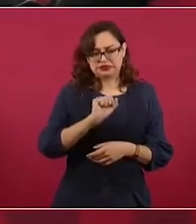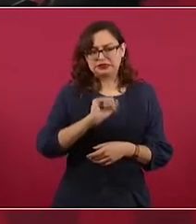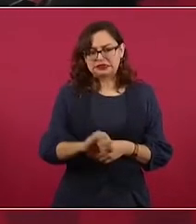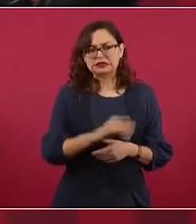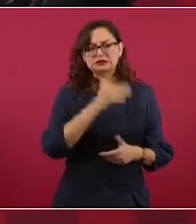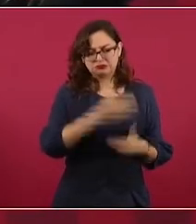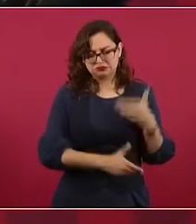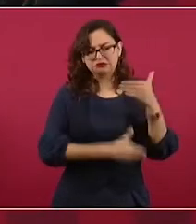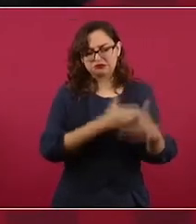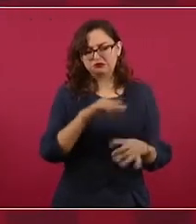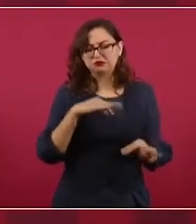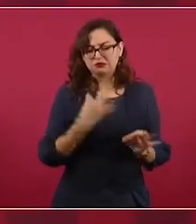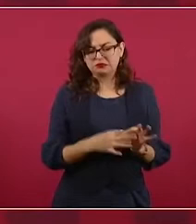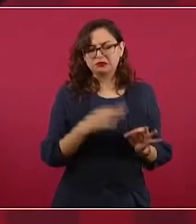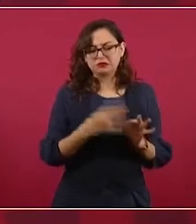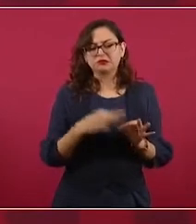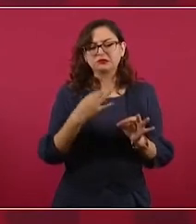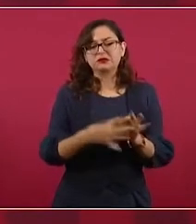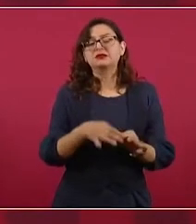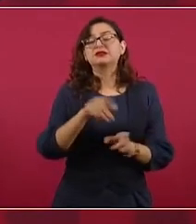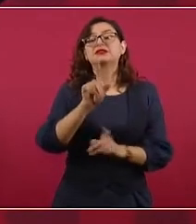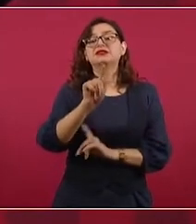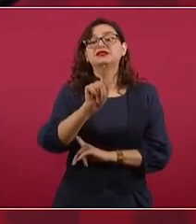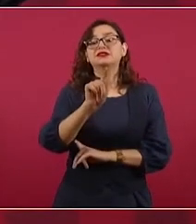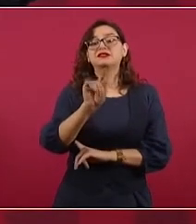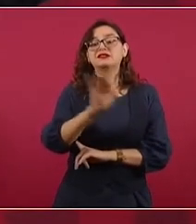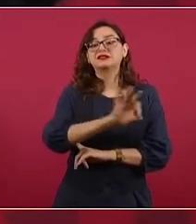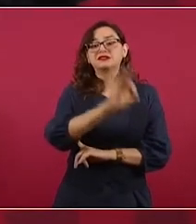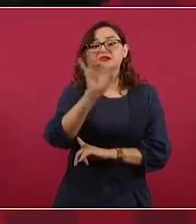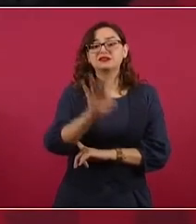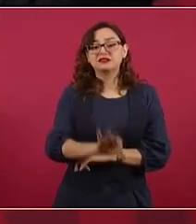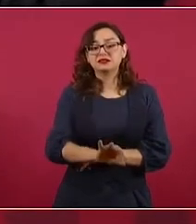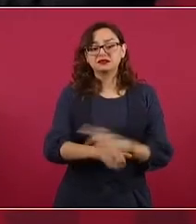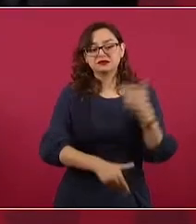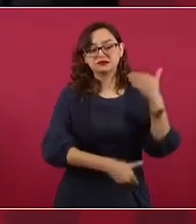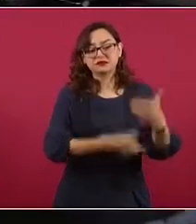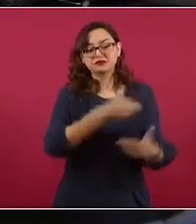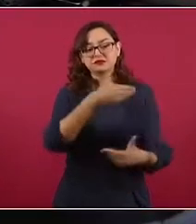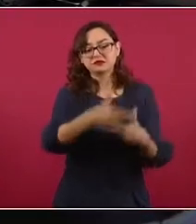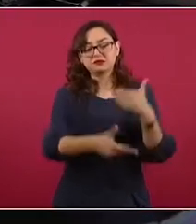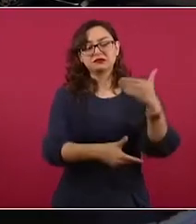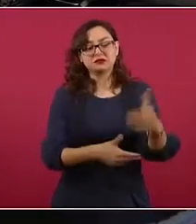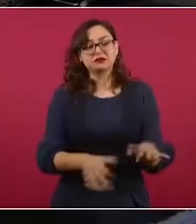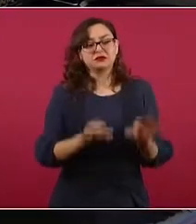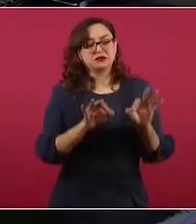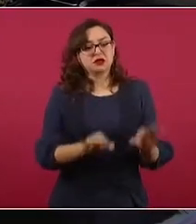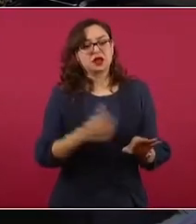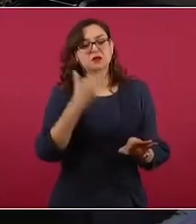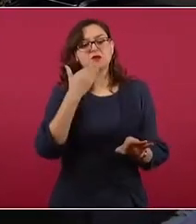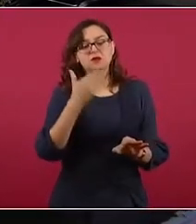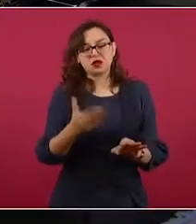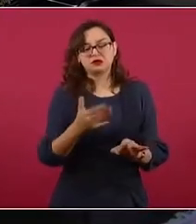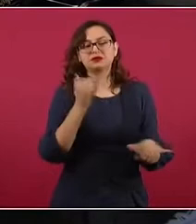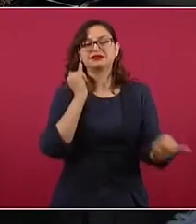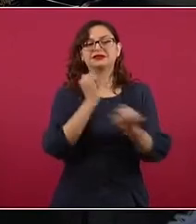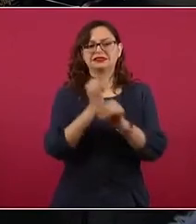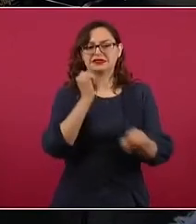en la instalación de la red general,